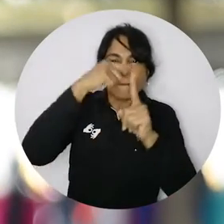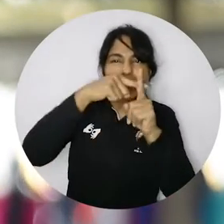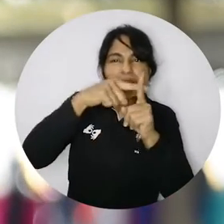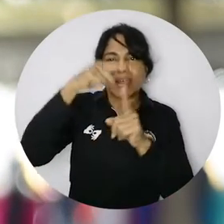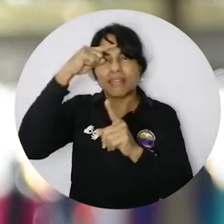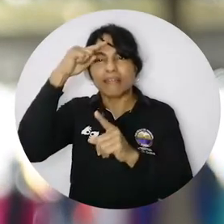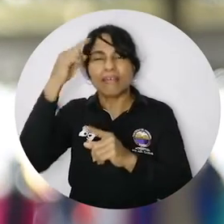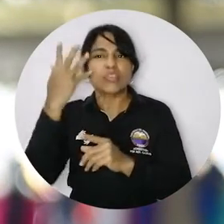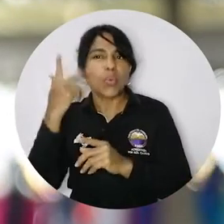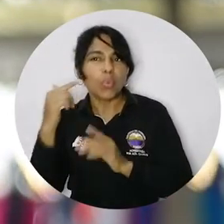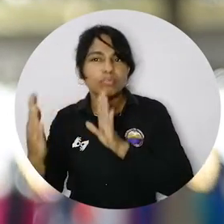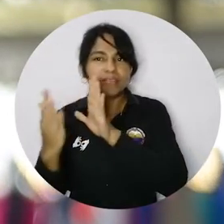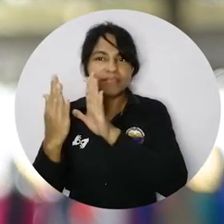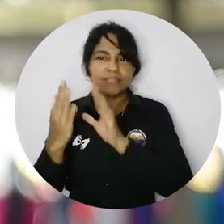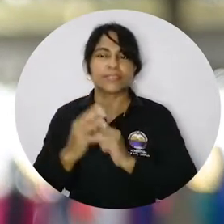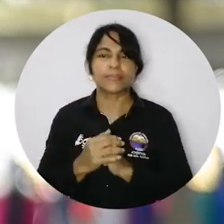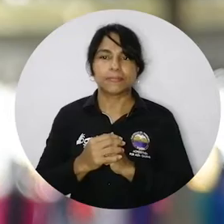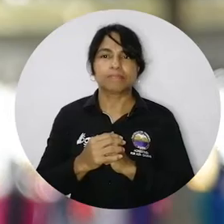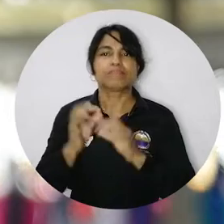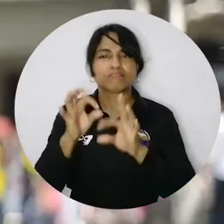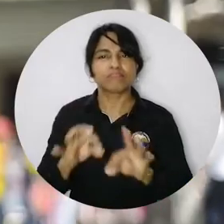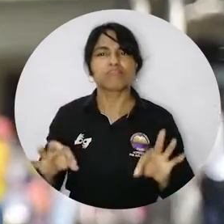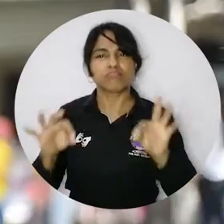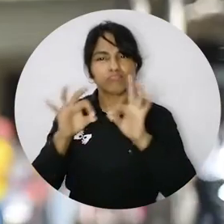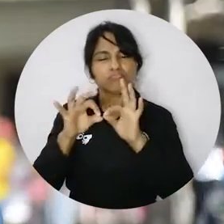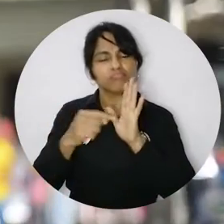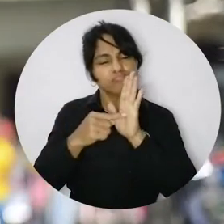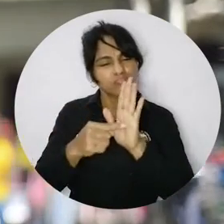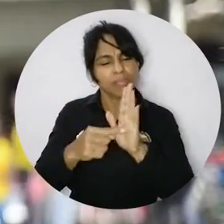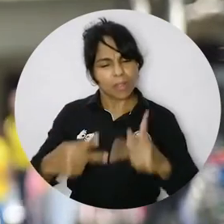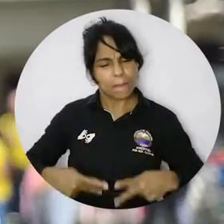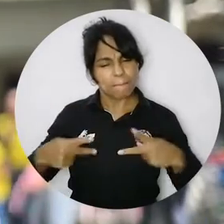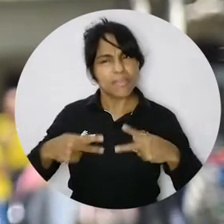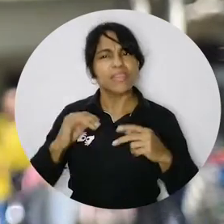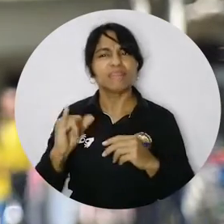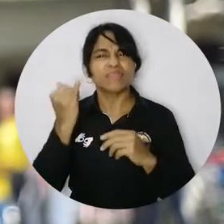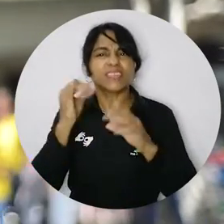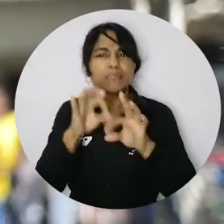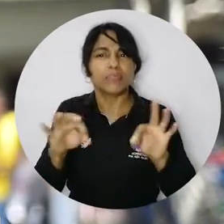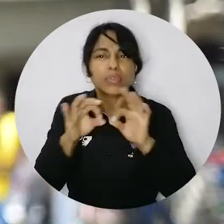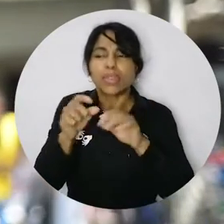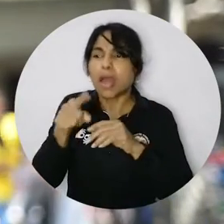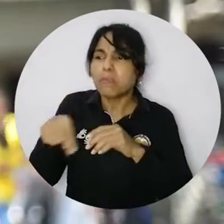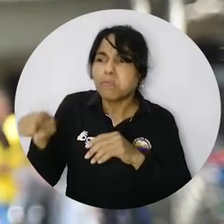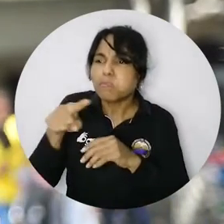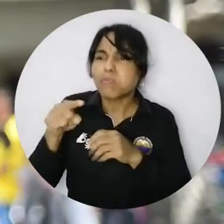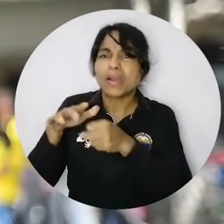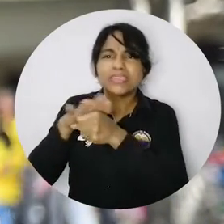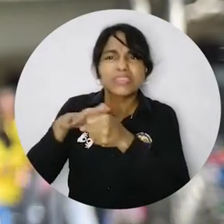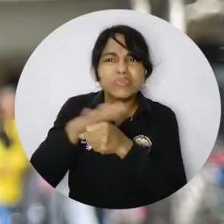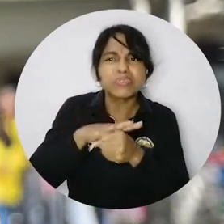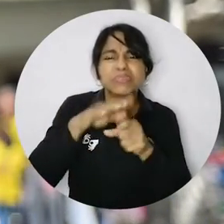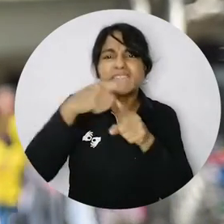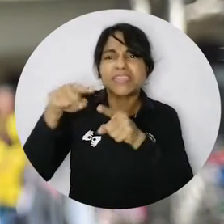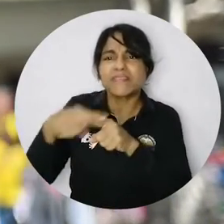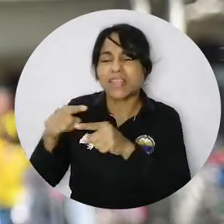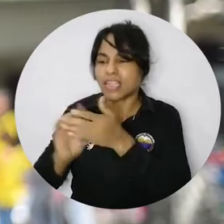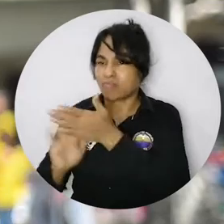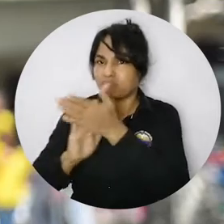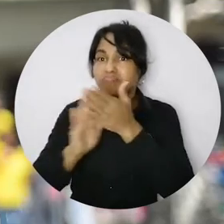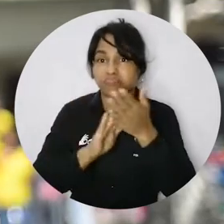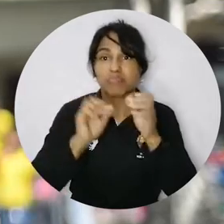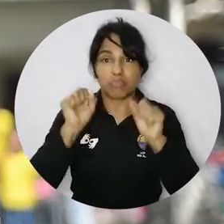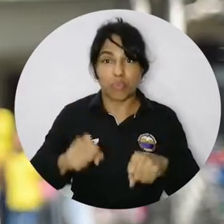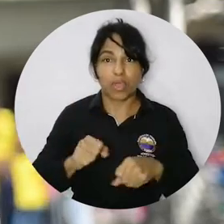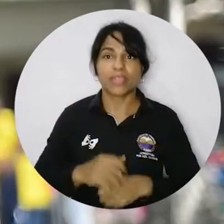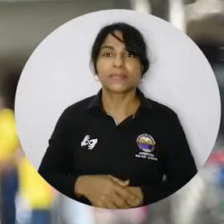positivas como negativas a las que nos enfrentamos cotidianamente. Es importante siempre decirle sí a la vida porque todo es circunstancial y porque